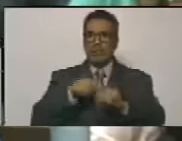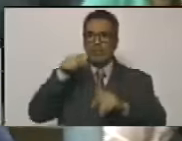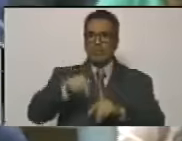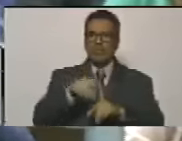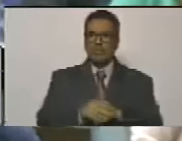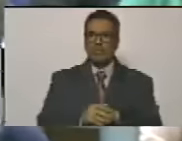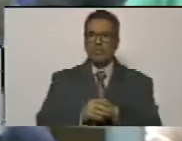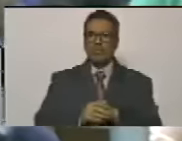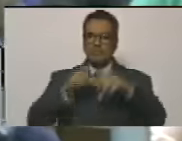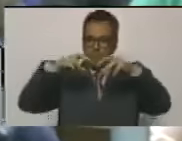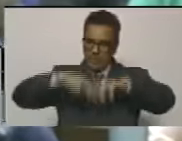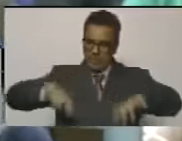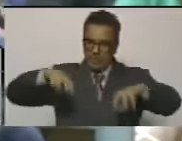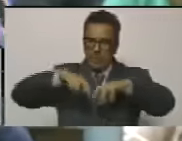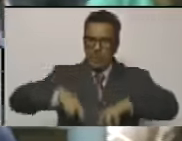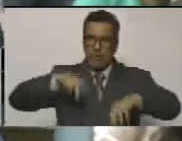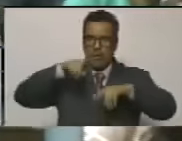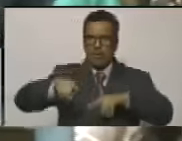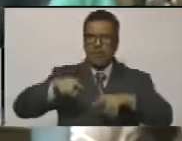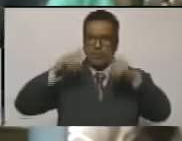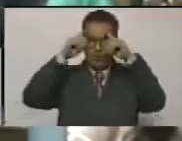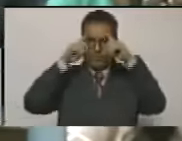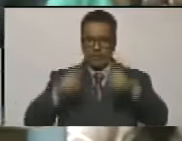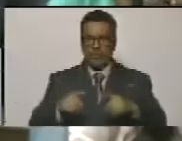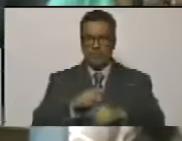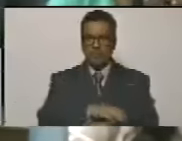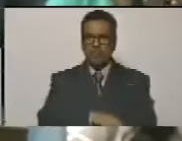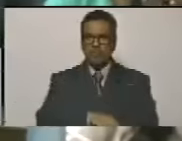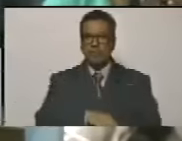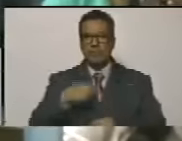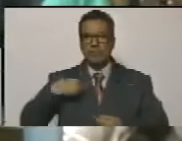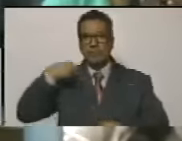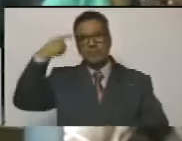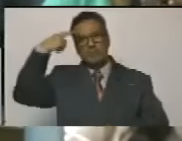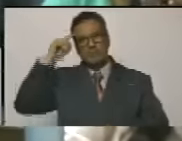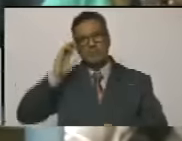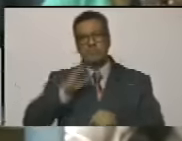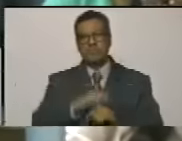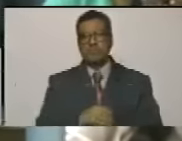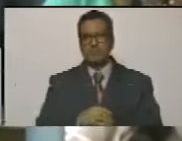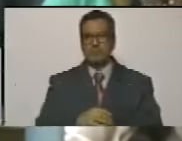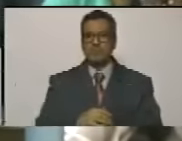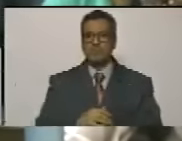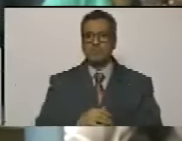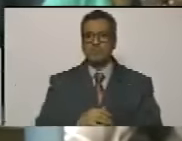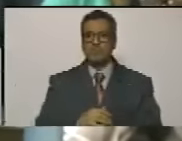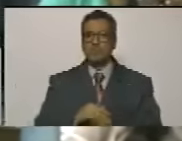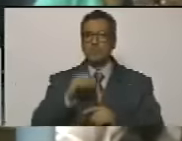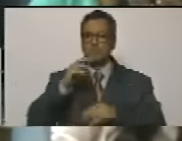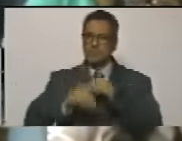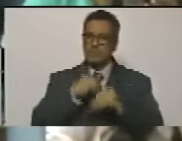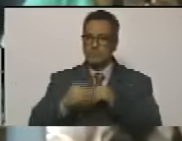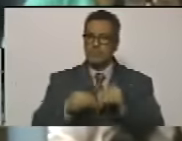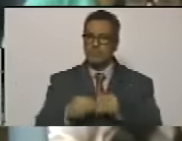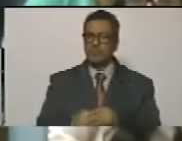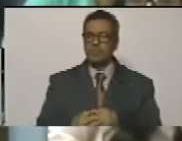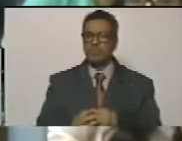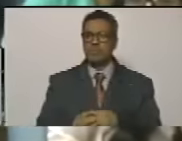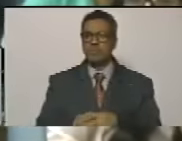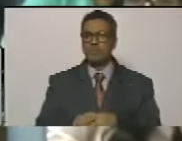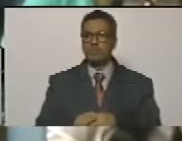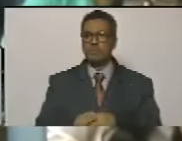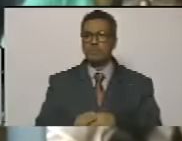revisar esa decisión es una postura un minuto hay razones hay razones para